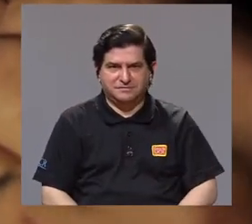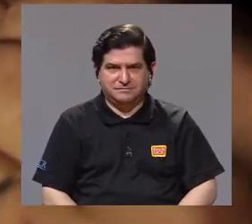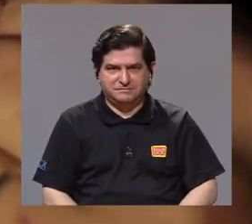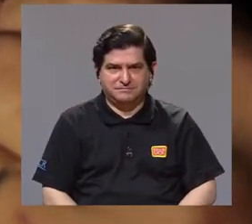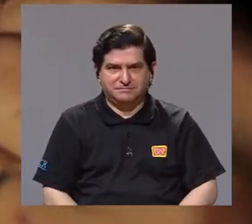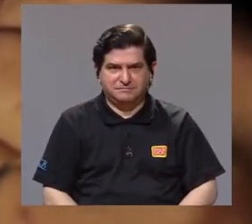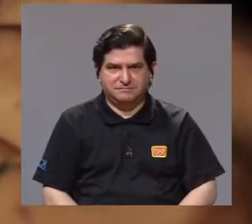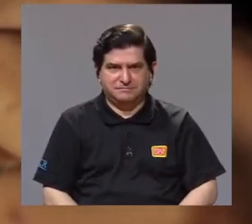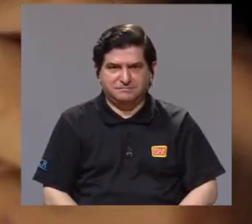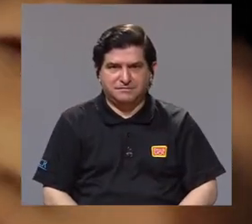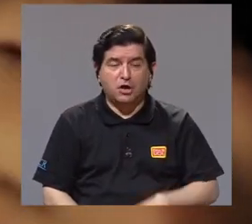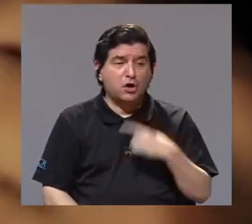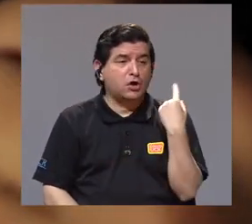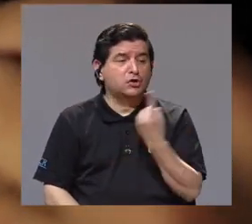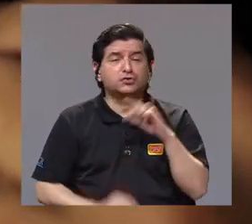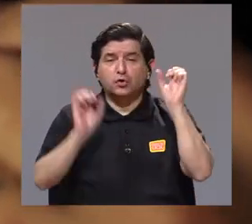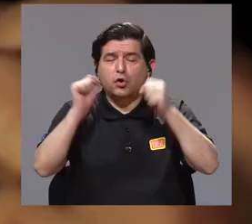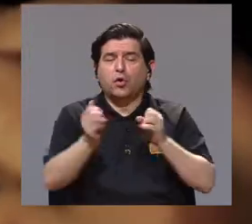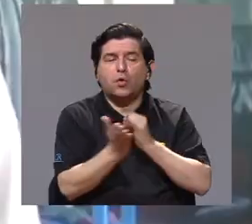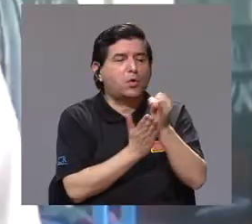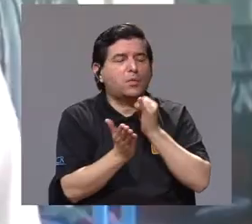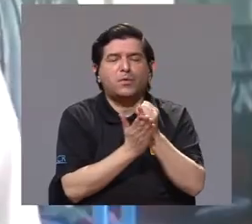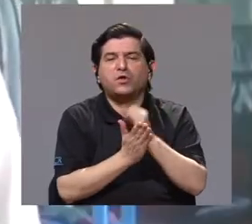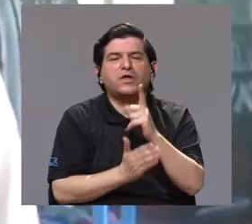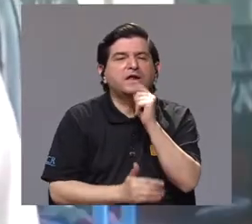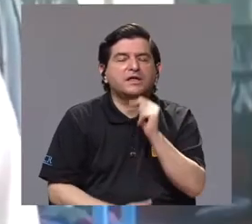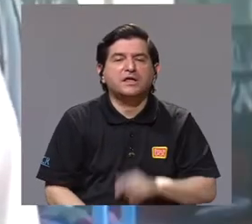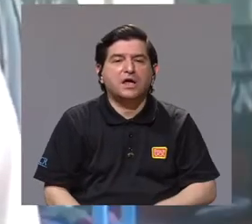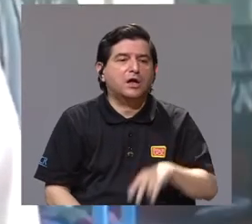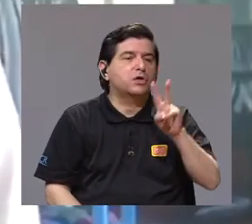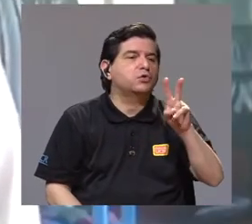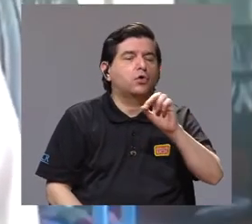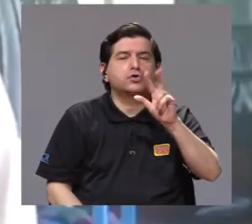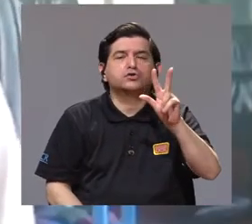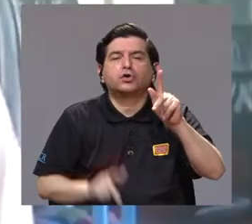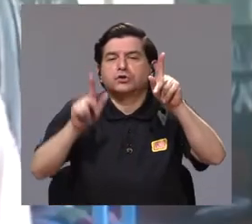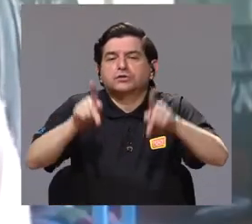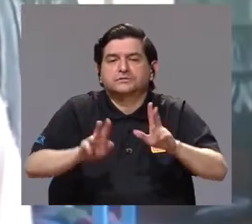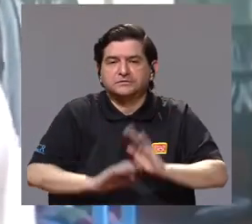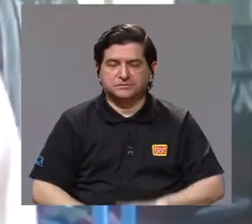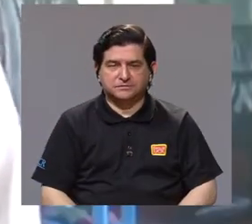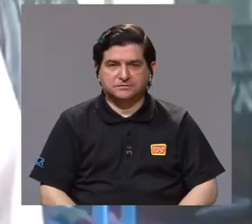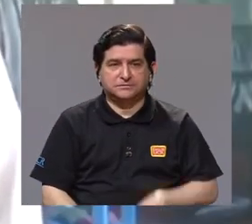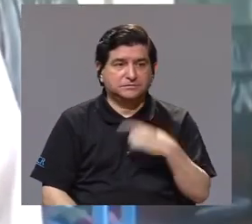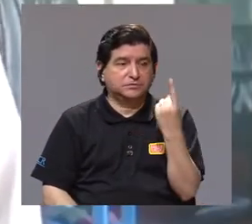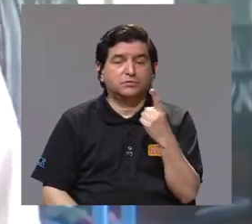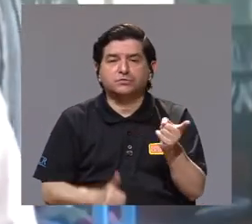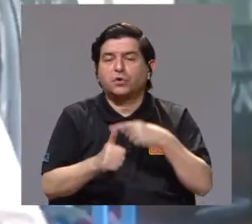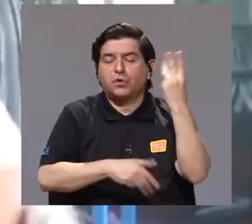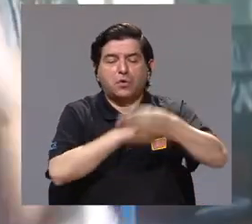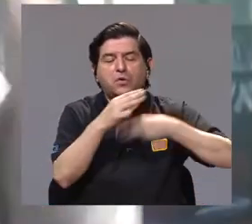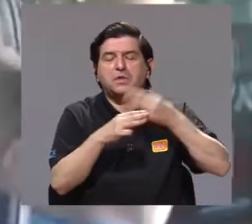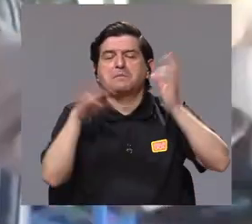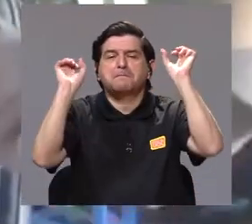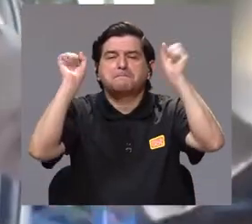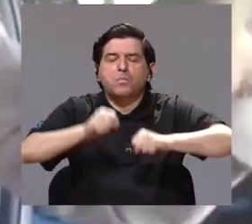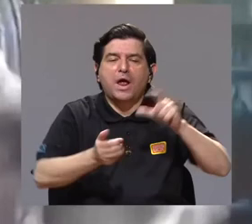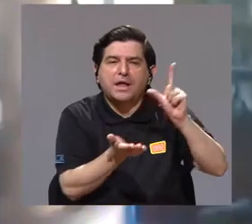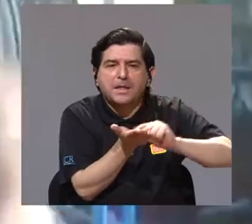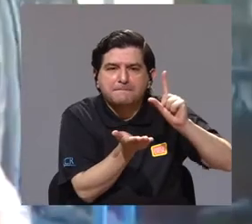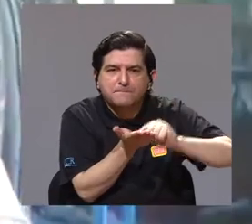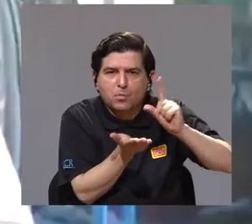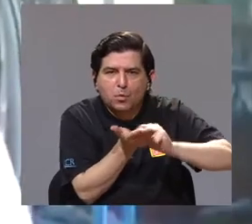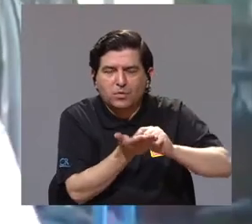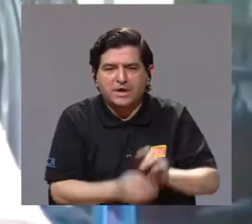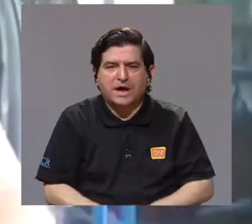momento de que los únicos que podían hacer investigación eran dos, tres personas o que solo del primer mundo eran